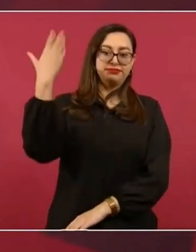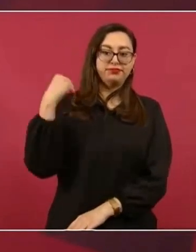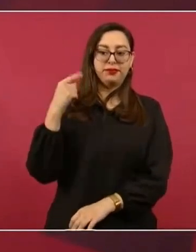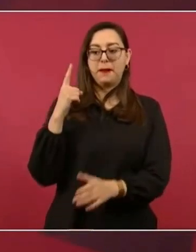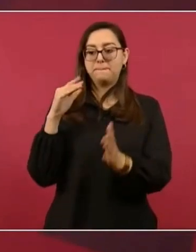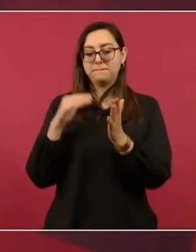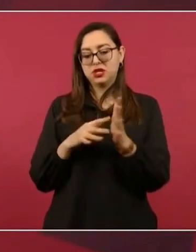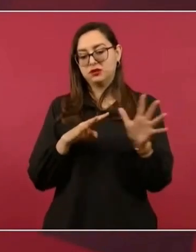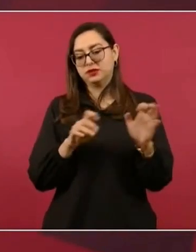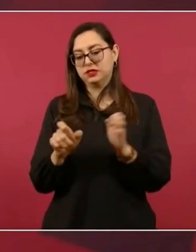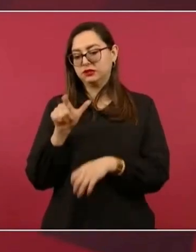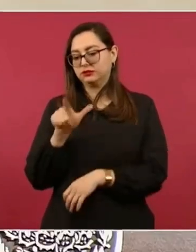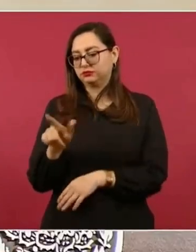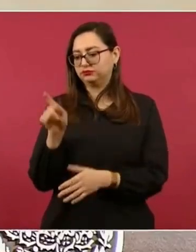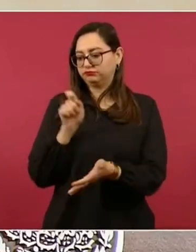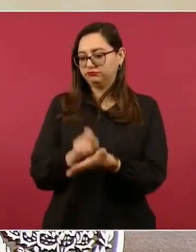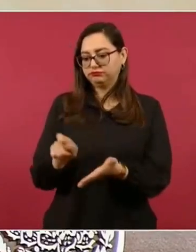1917,